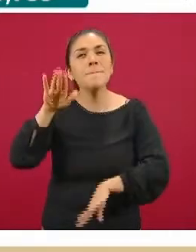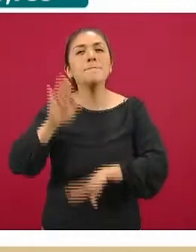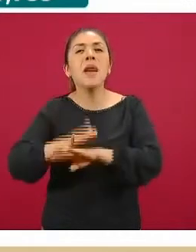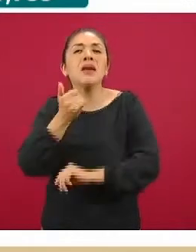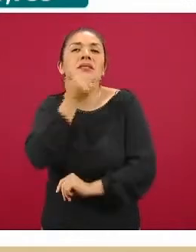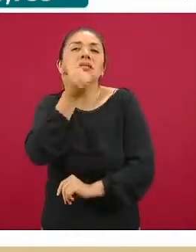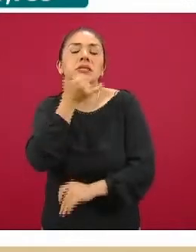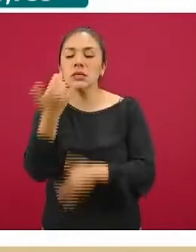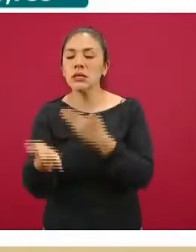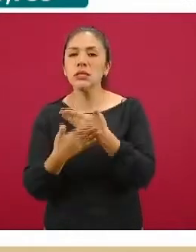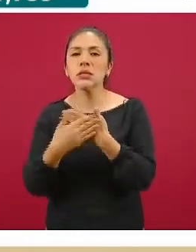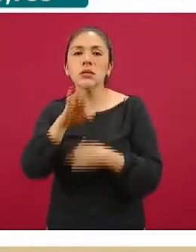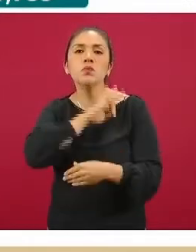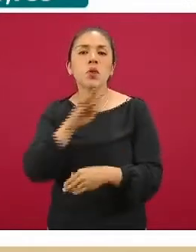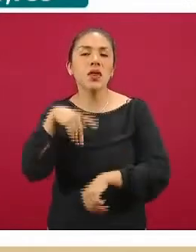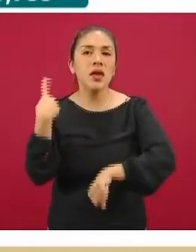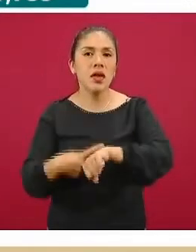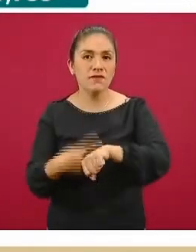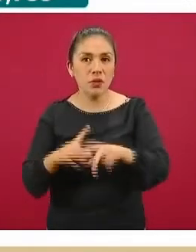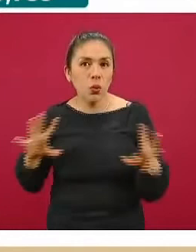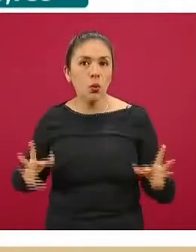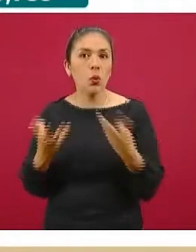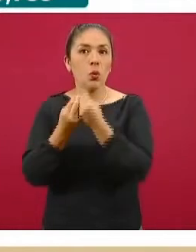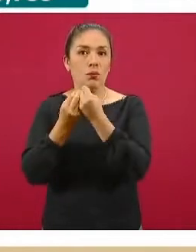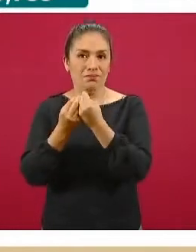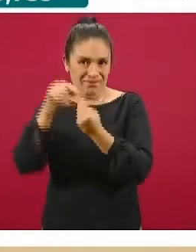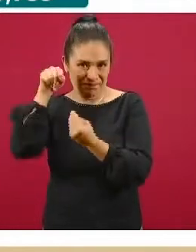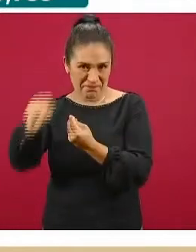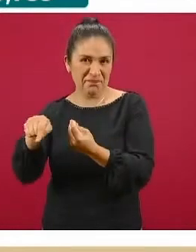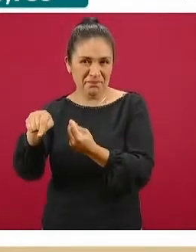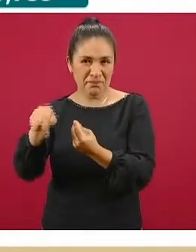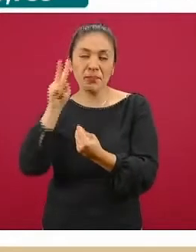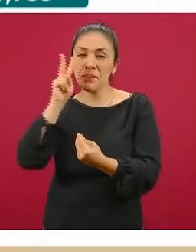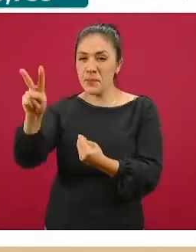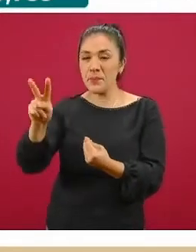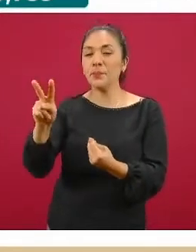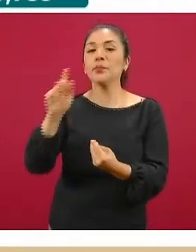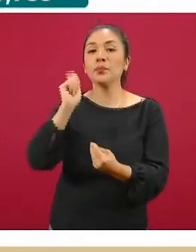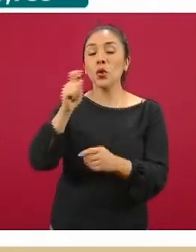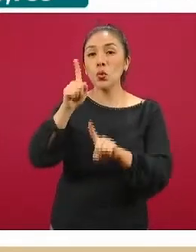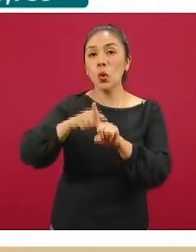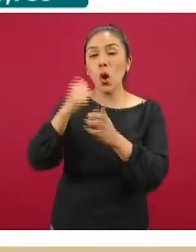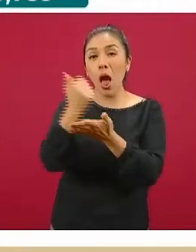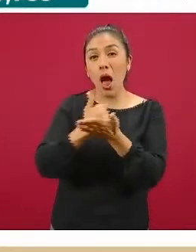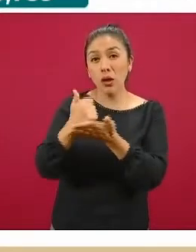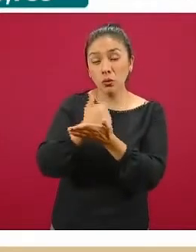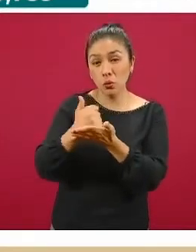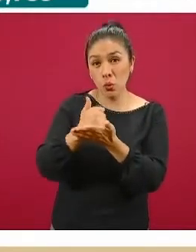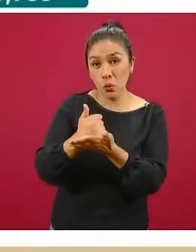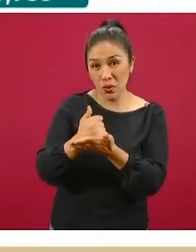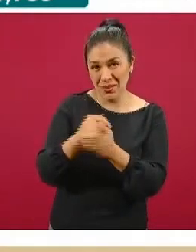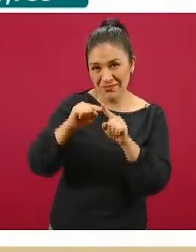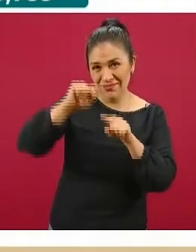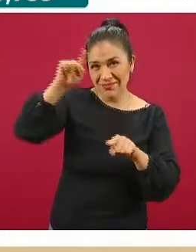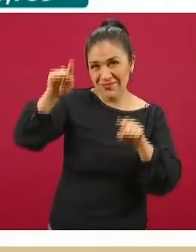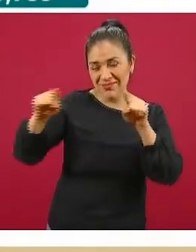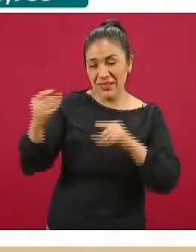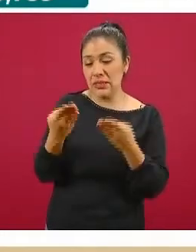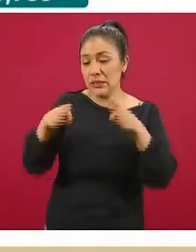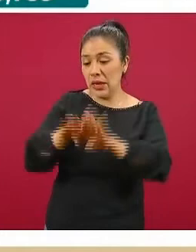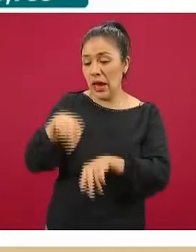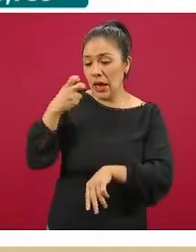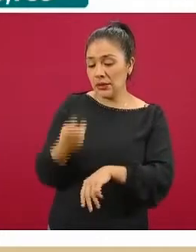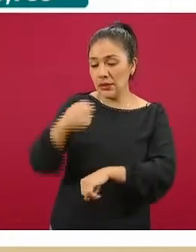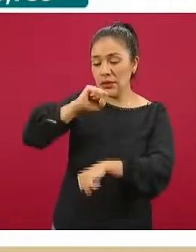otros mecanismos, entre ellos la mayoría por laboratorio. Y aquí podemos ver entonces que para el cierre también de la semana